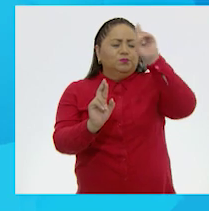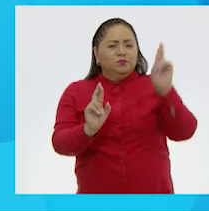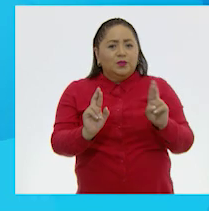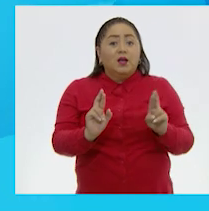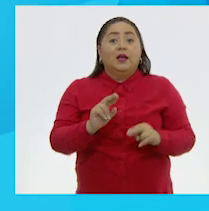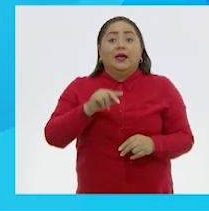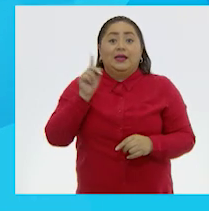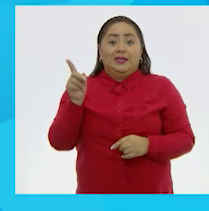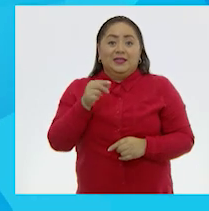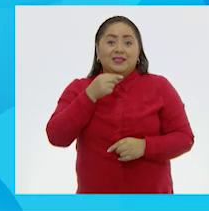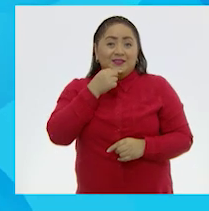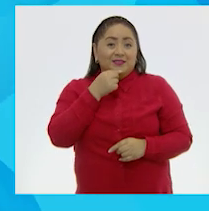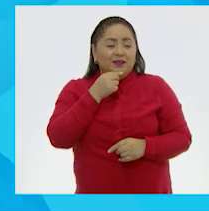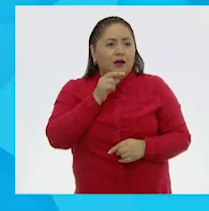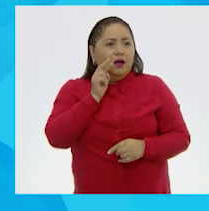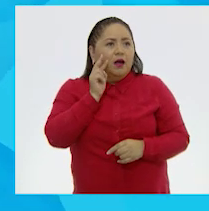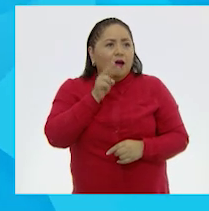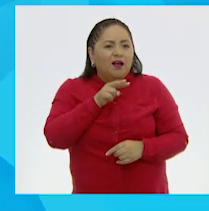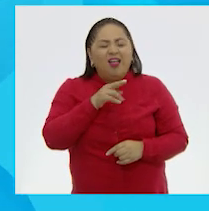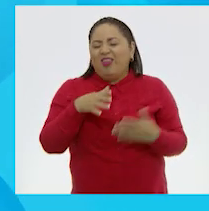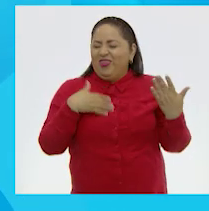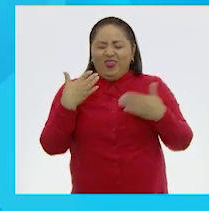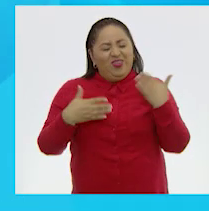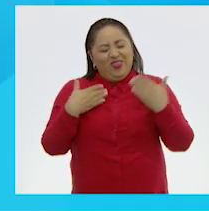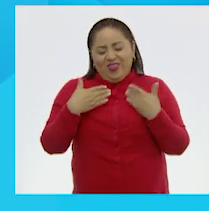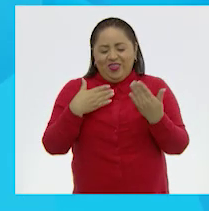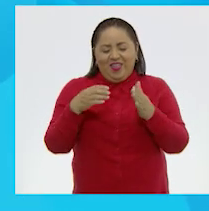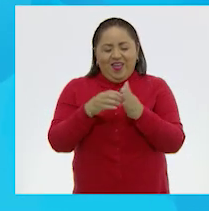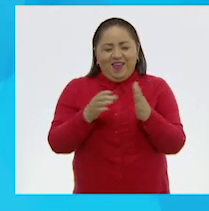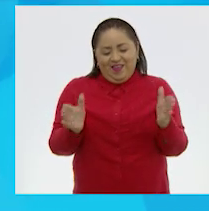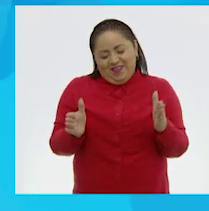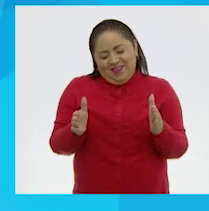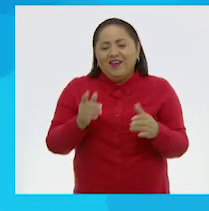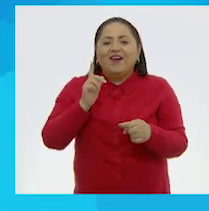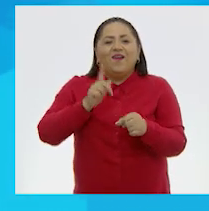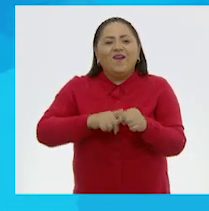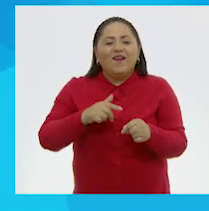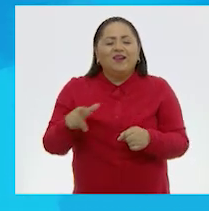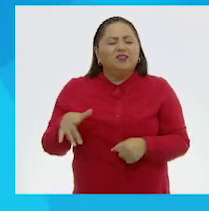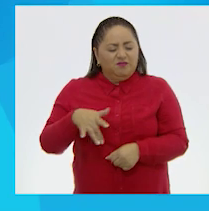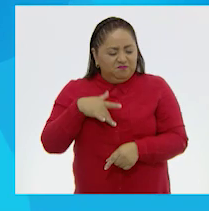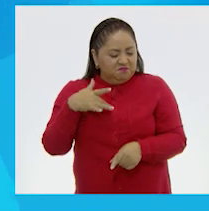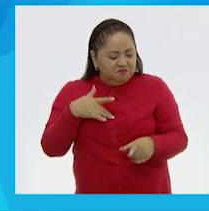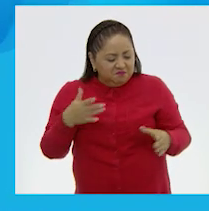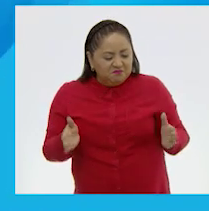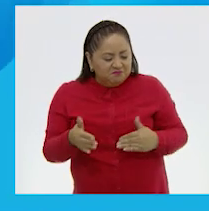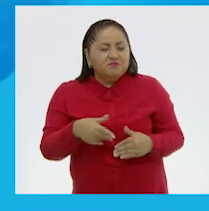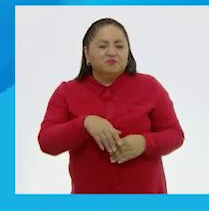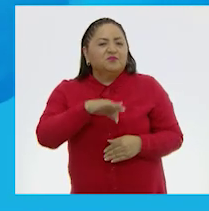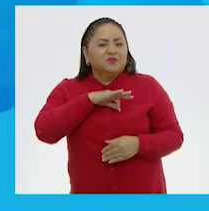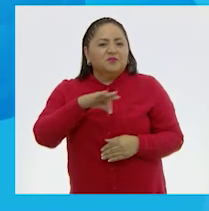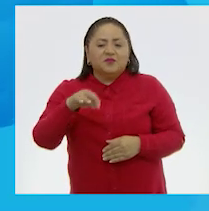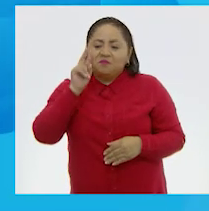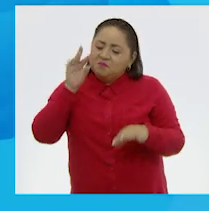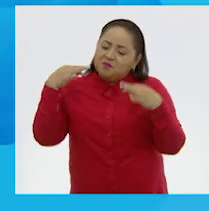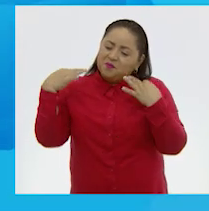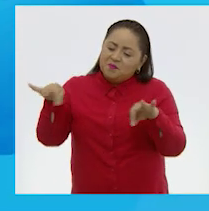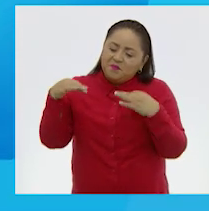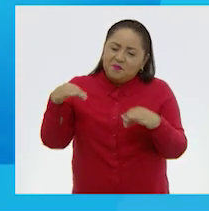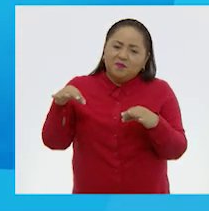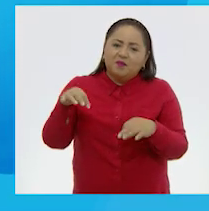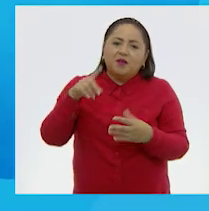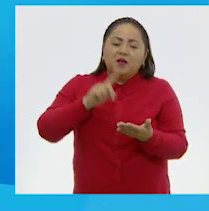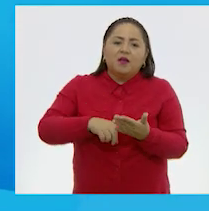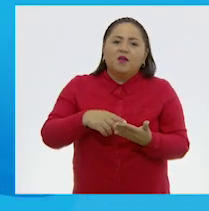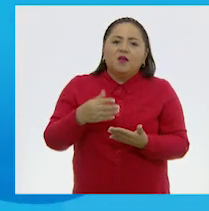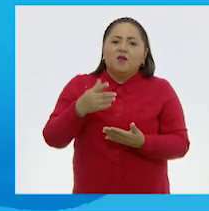Julieta empezaba a divertirse mucho con su caja. Sentía que con ella podía ver en el papel lo que